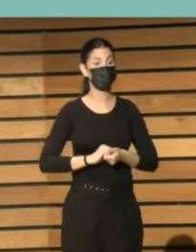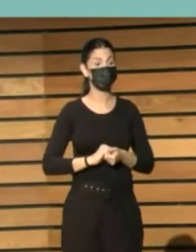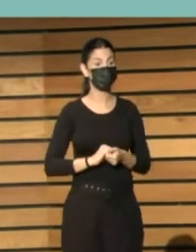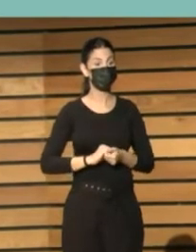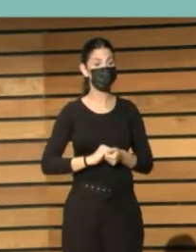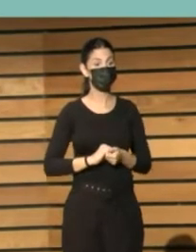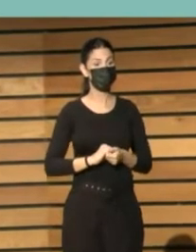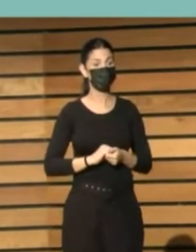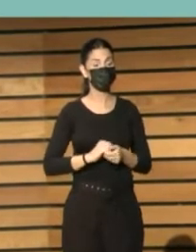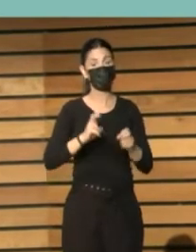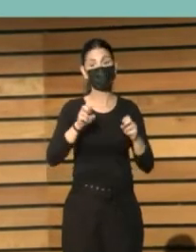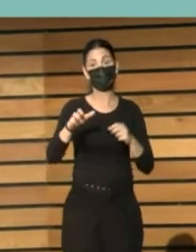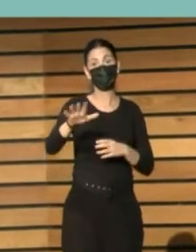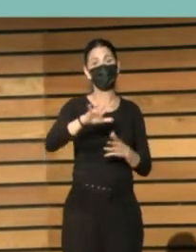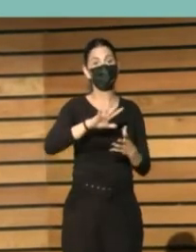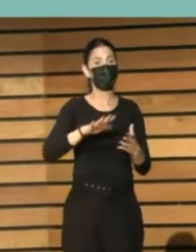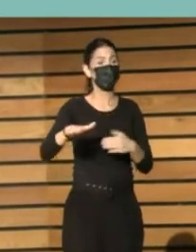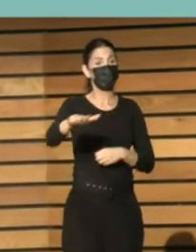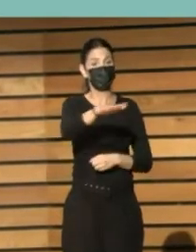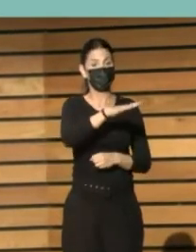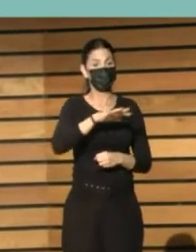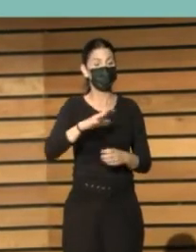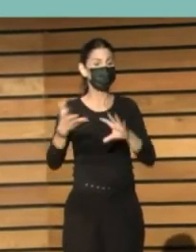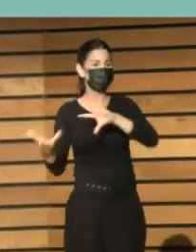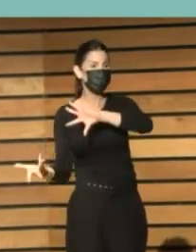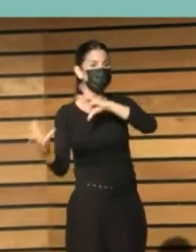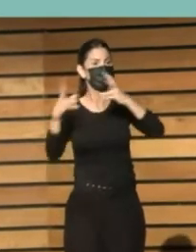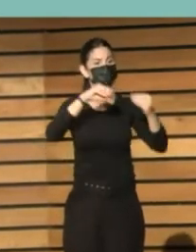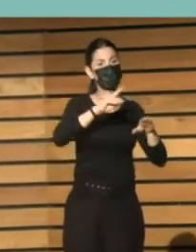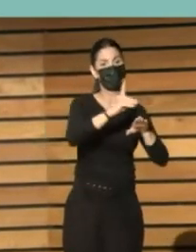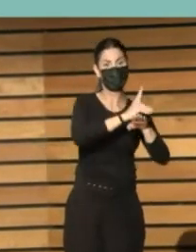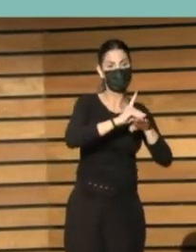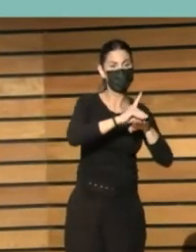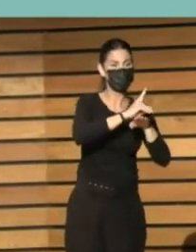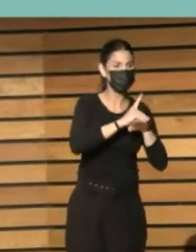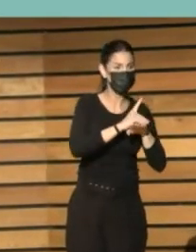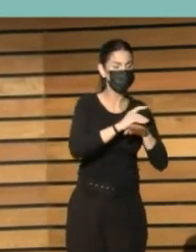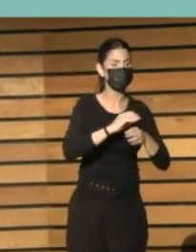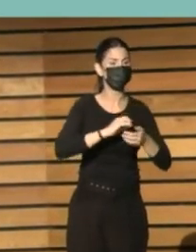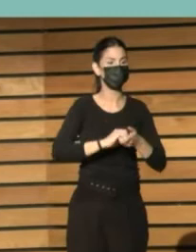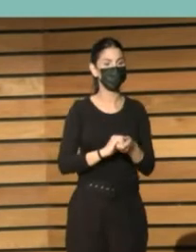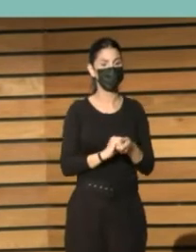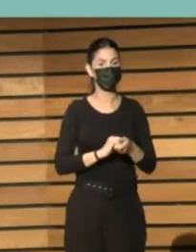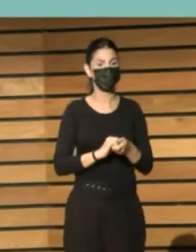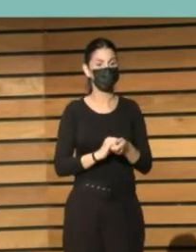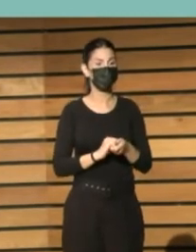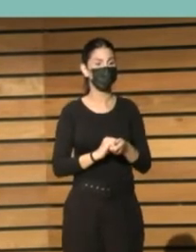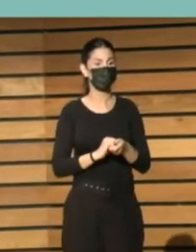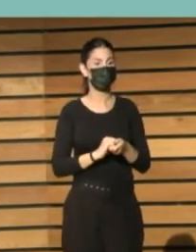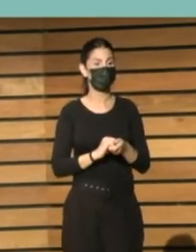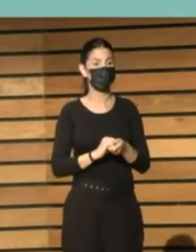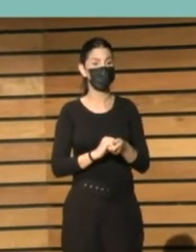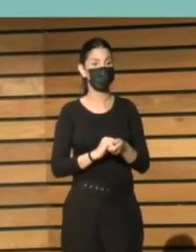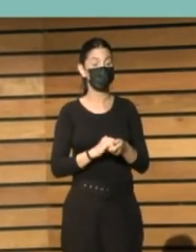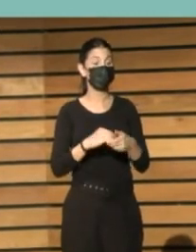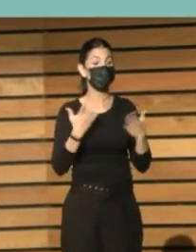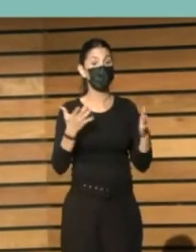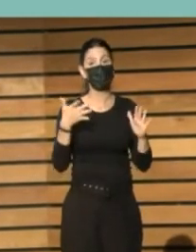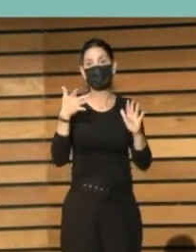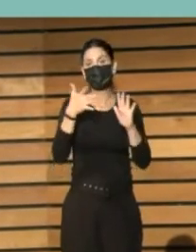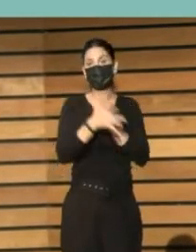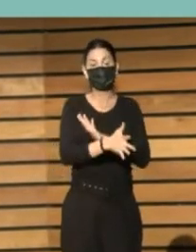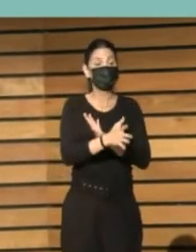En un entorno de transformación digital, con un horizonte en el que la robotización supondrá la supresión de muchos puestos de trabajo,